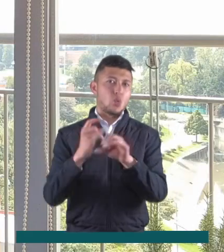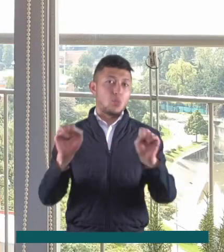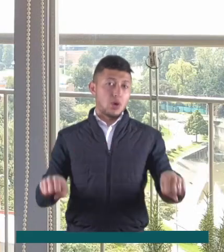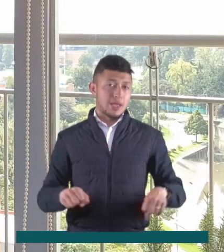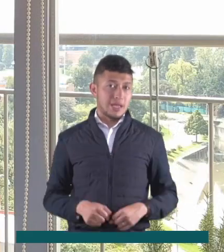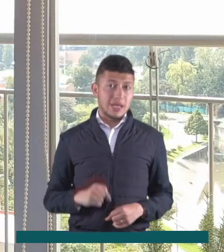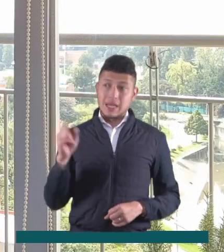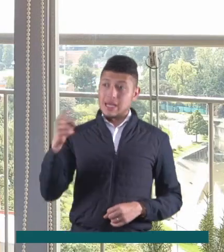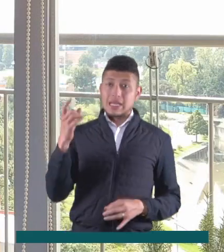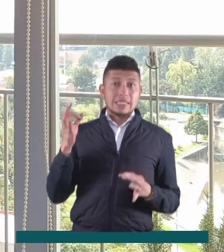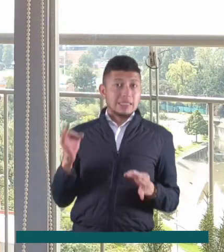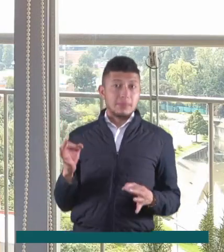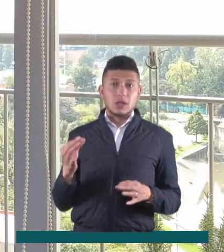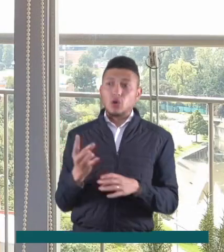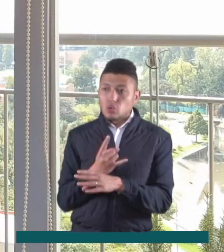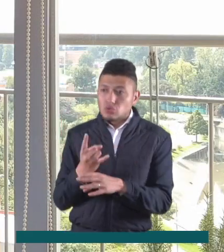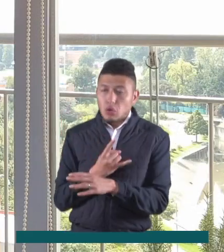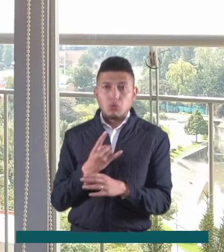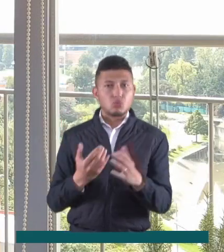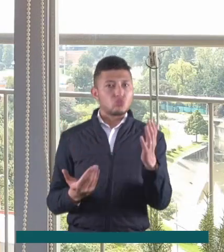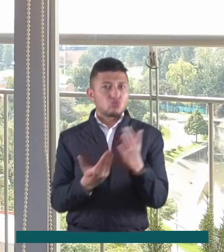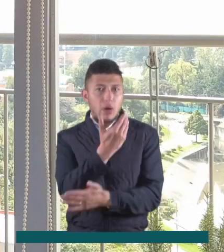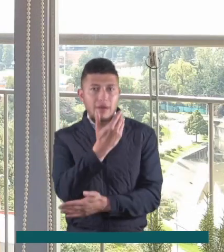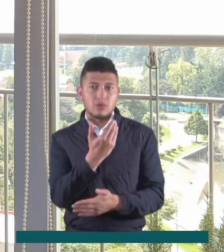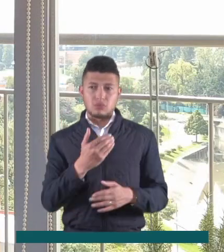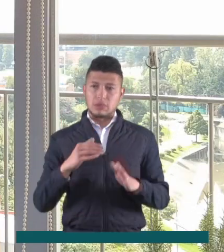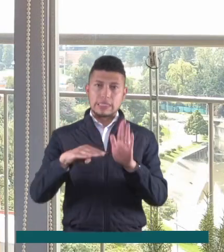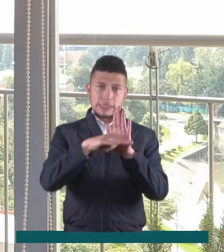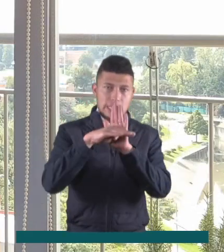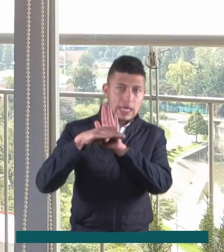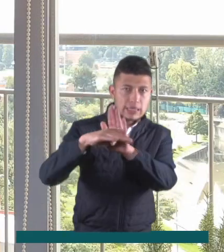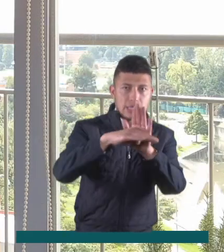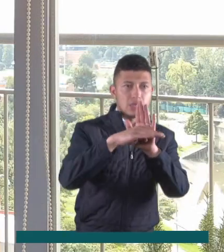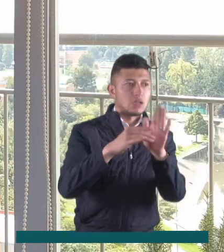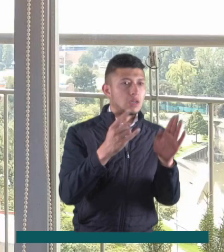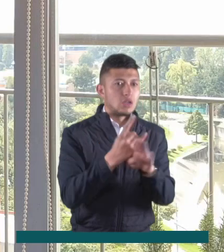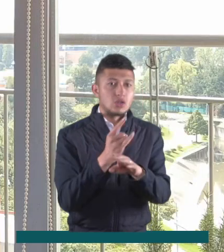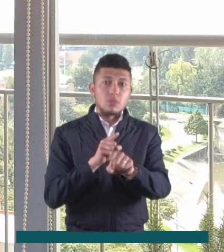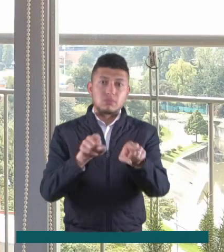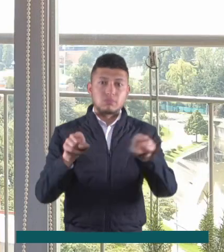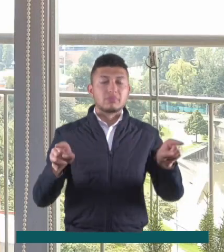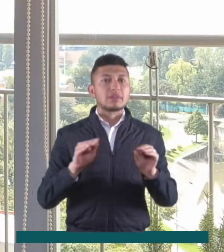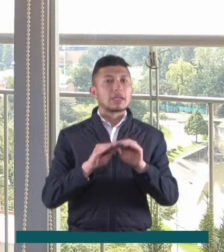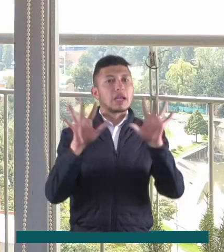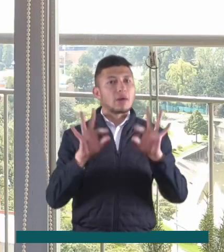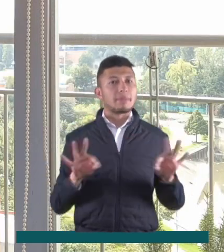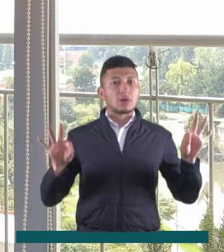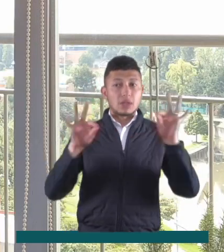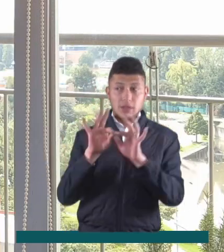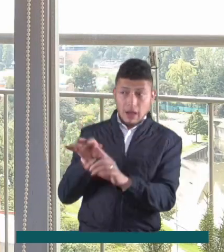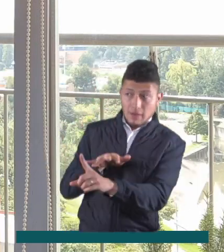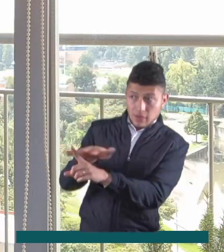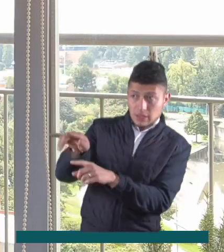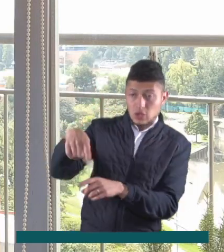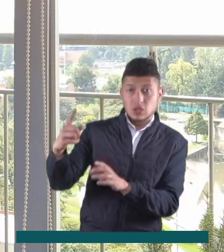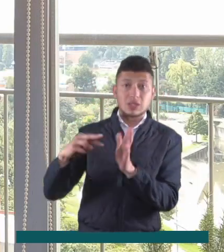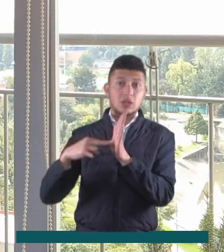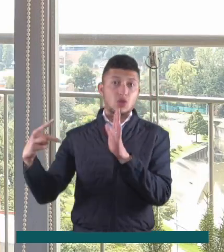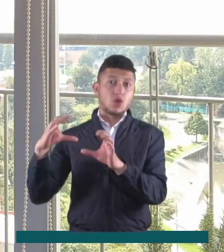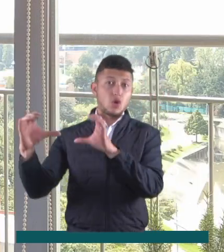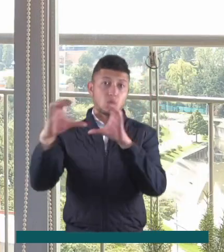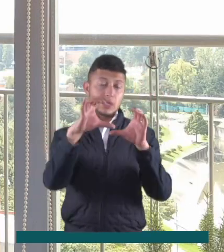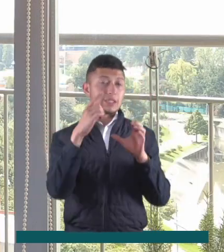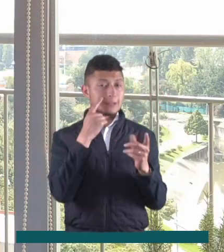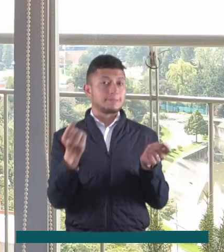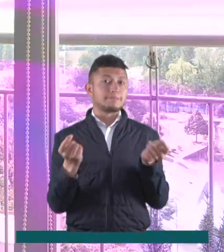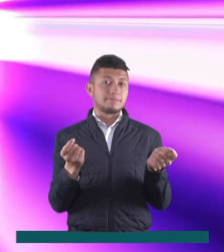Por eso, cada vez que se aprueba un nuevo uso, un nuevo dispositivo o un nuevo estándar, es clave asegurarse de no interferir con otras tecnologías